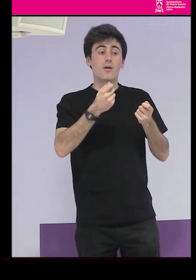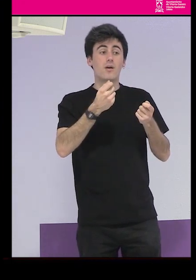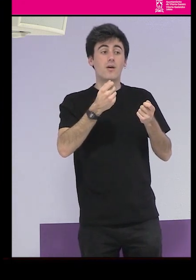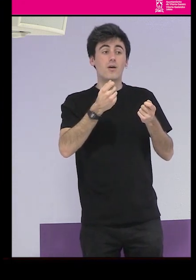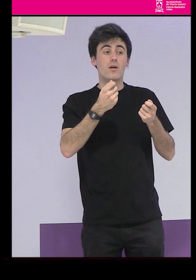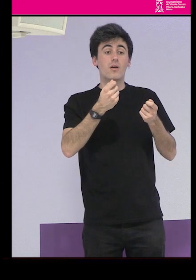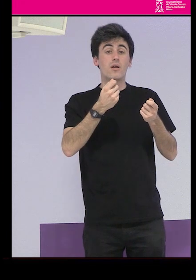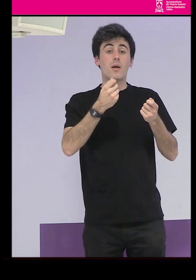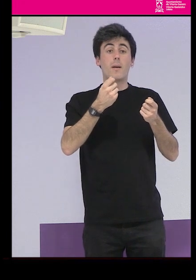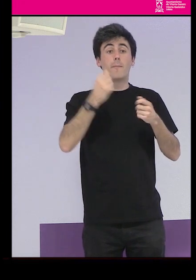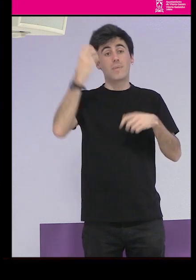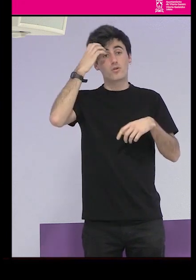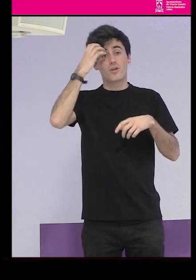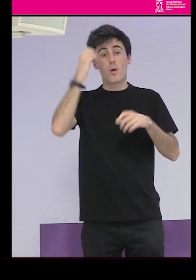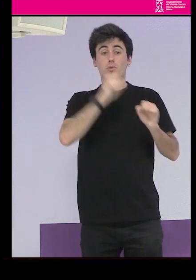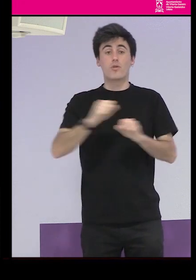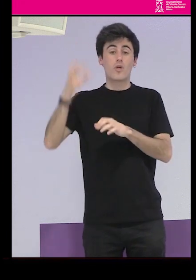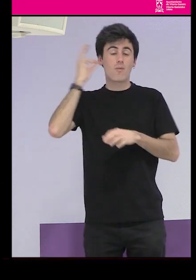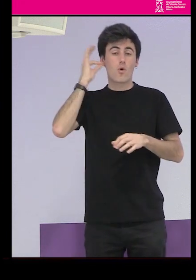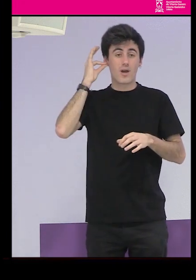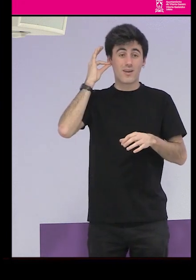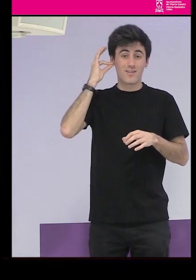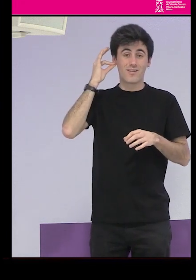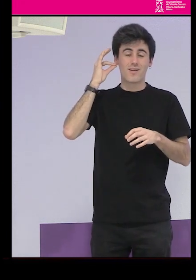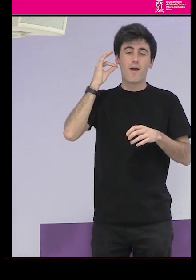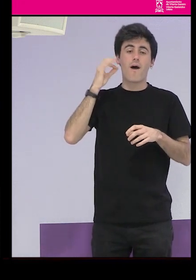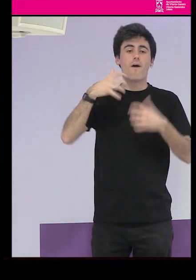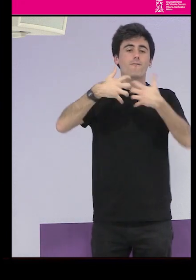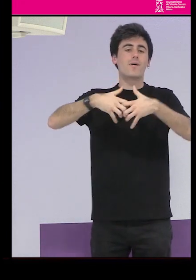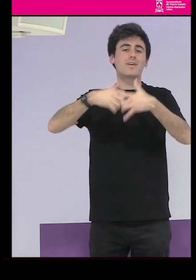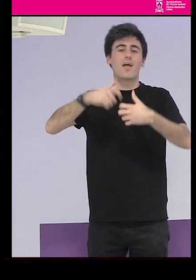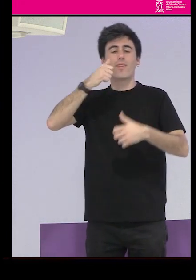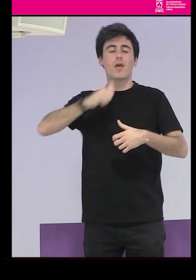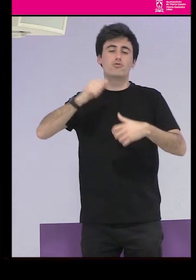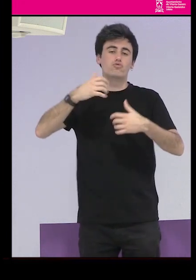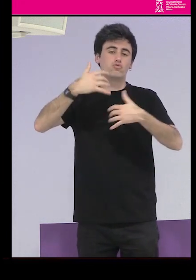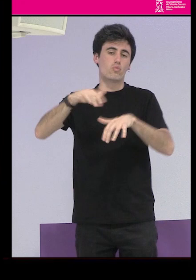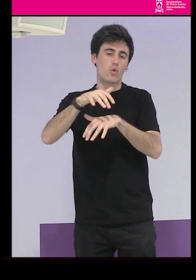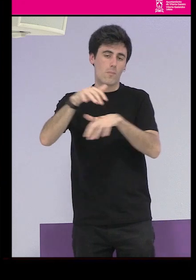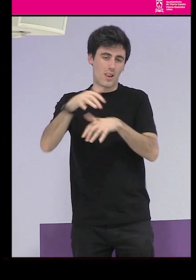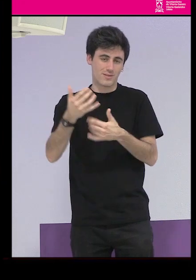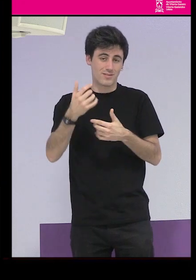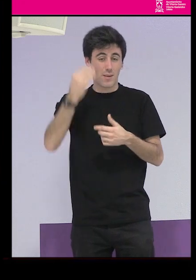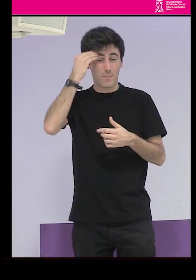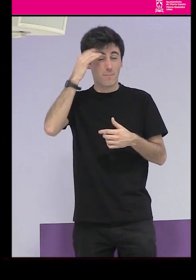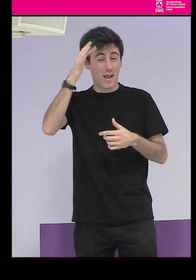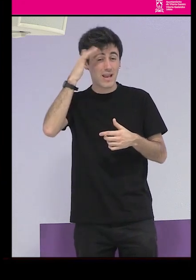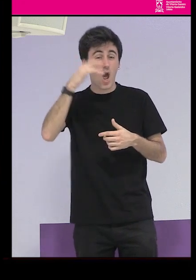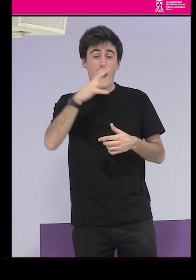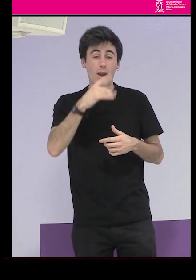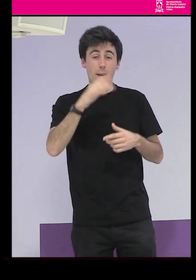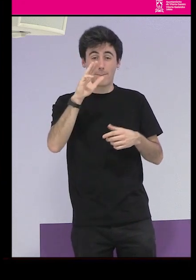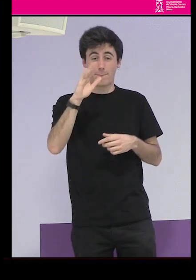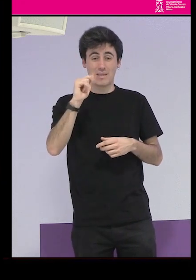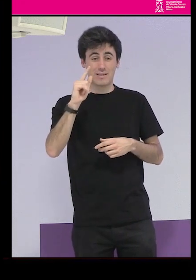fábrica de subnormales imaginaros Picara sacando un titular así y sin embargo bueno pues en ese momento